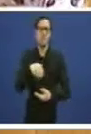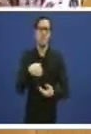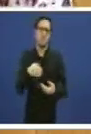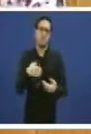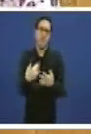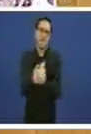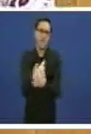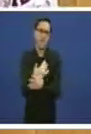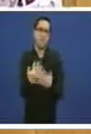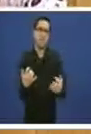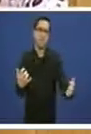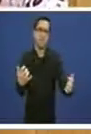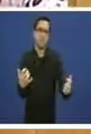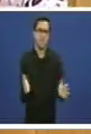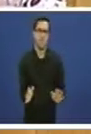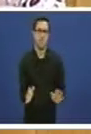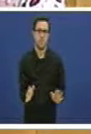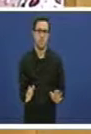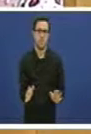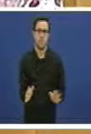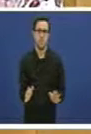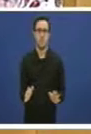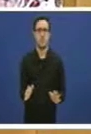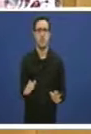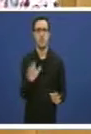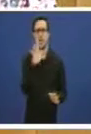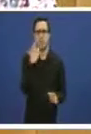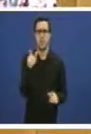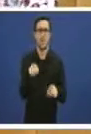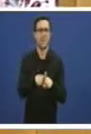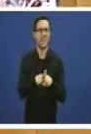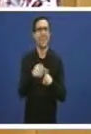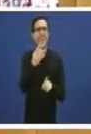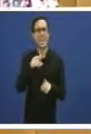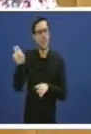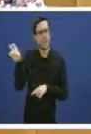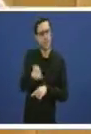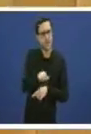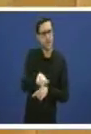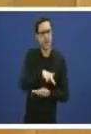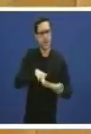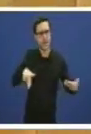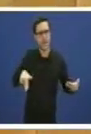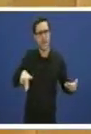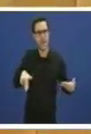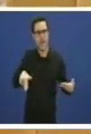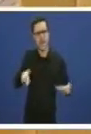excusa. Pero vamos a ver, quen ven aquí para operarse ou para un trasplante chega